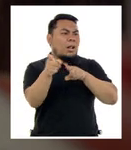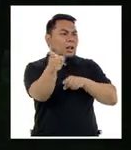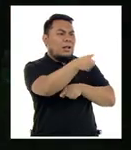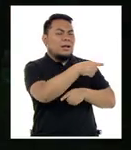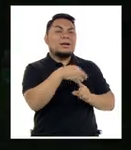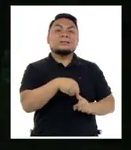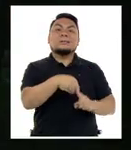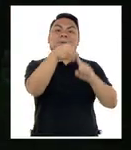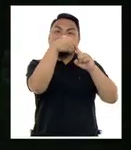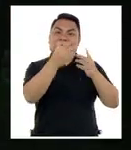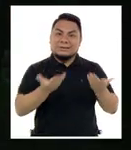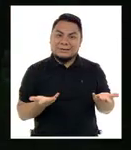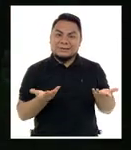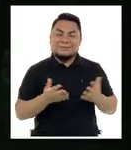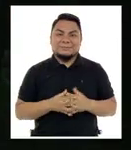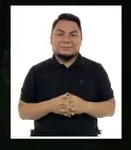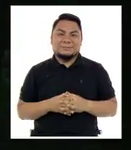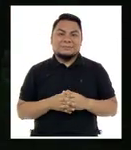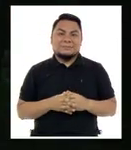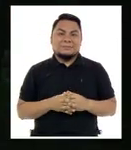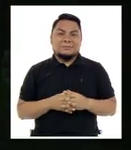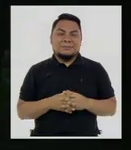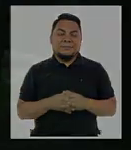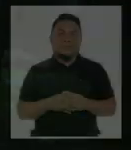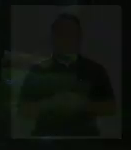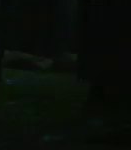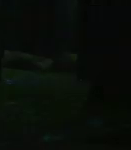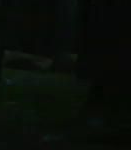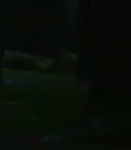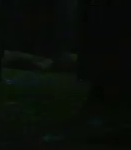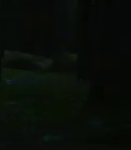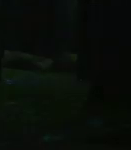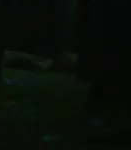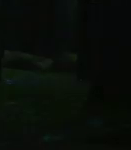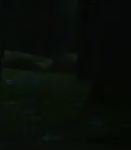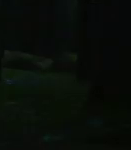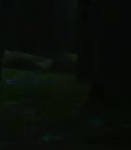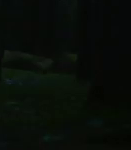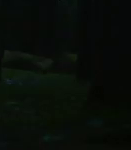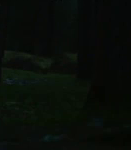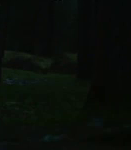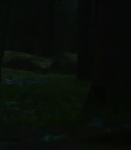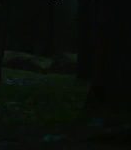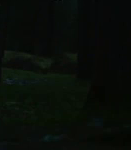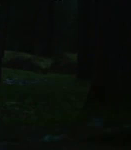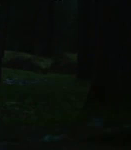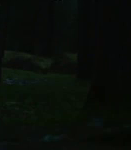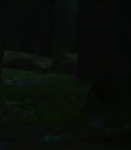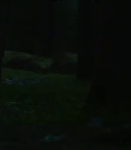especial que tiene la montaña mi themes para ¡Alguien!